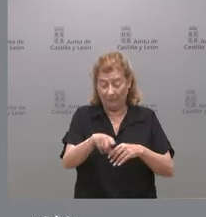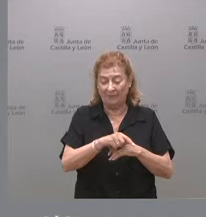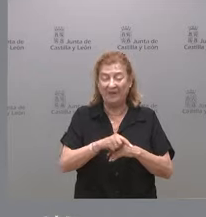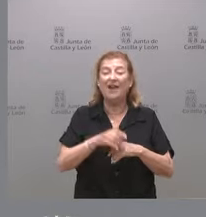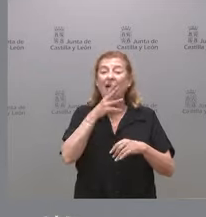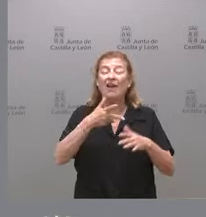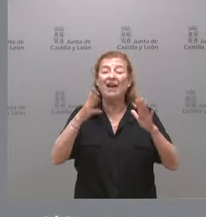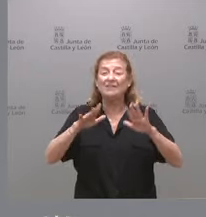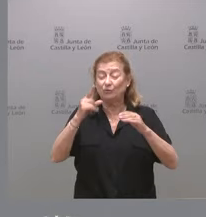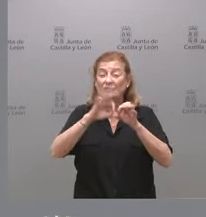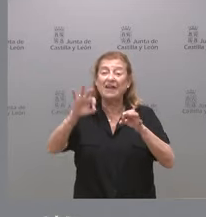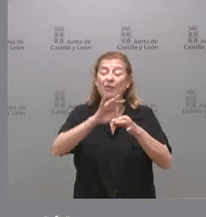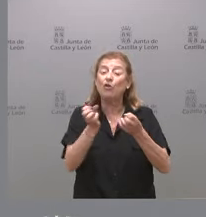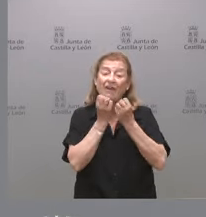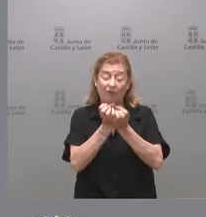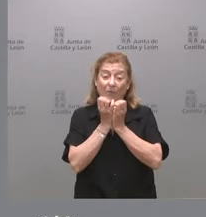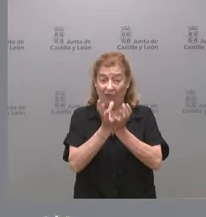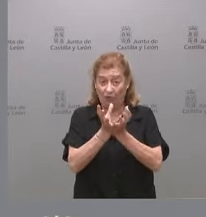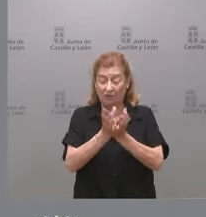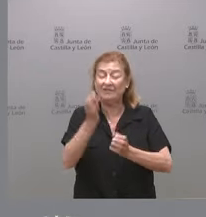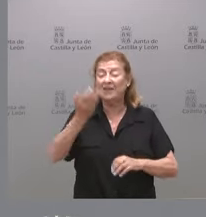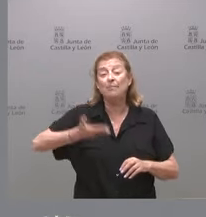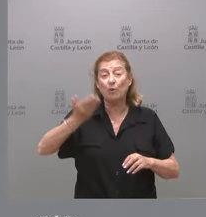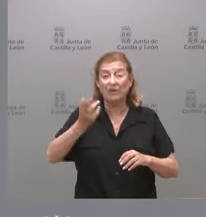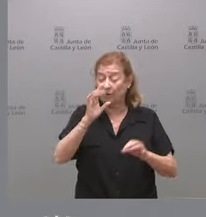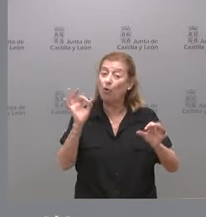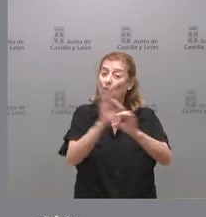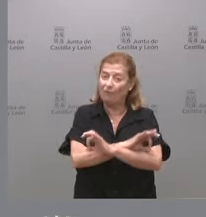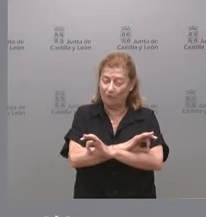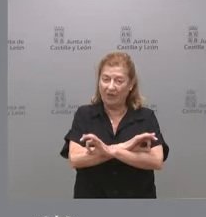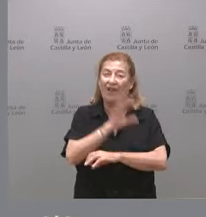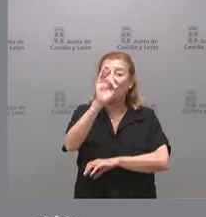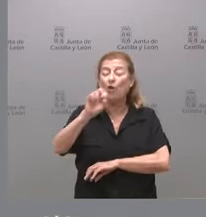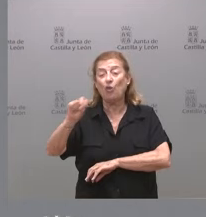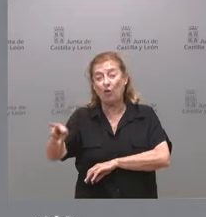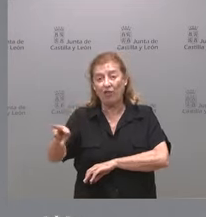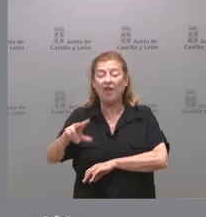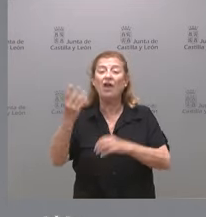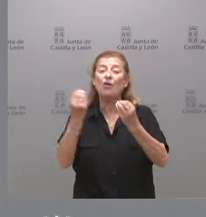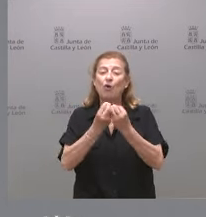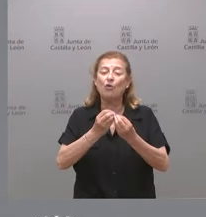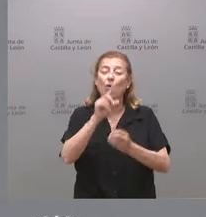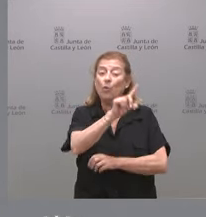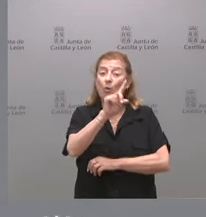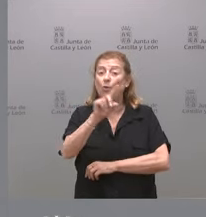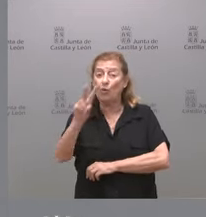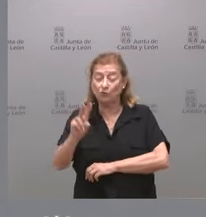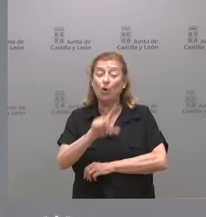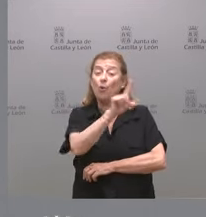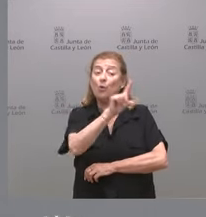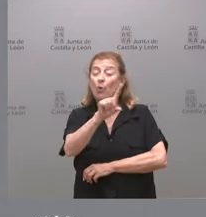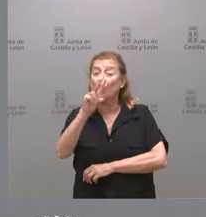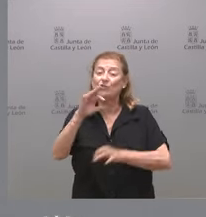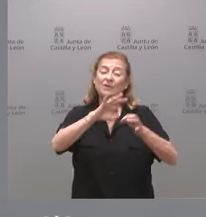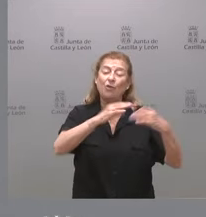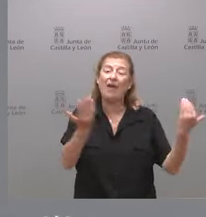Estamos ante un servicio de información. Es importante no confundir lo que es el 012 con el 112. El 112 es el